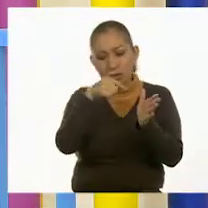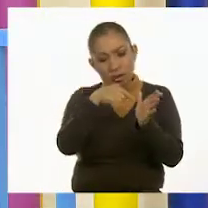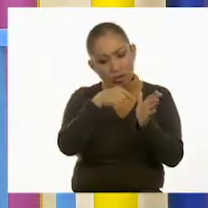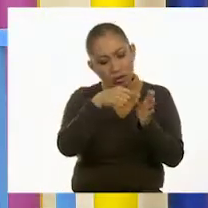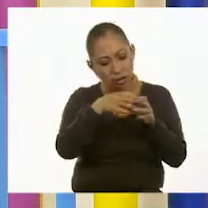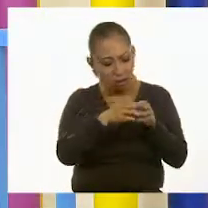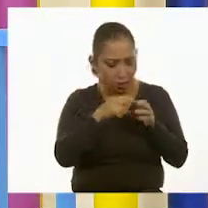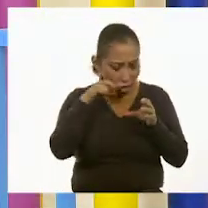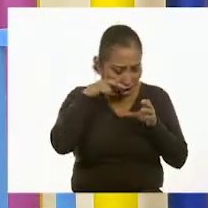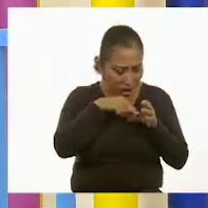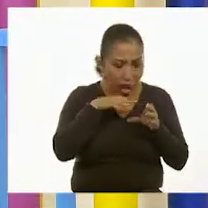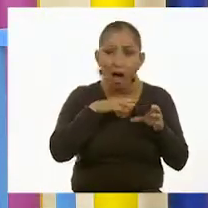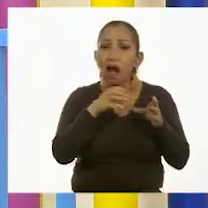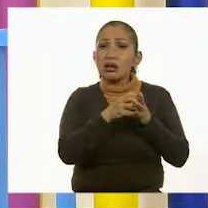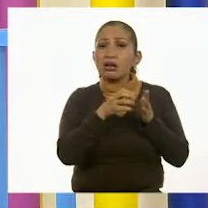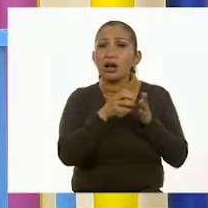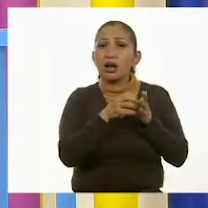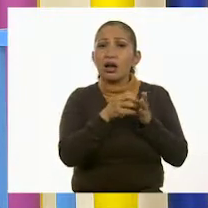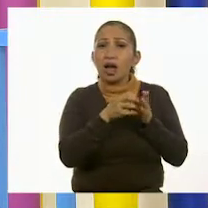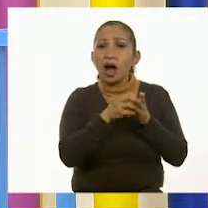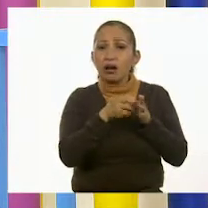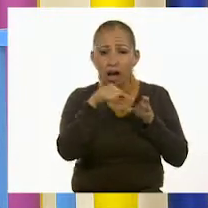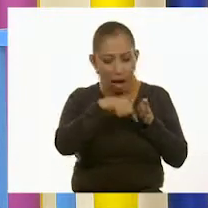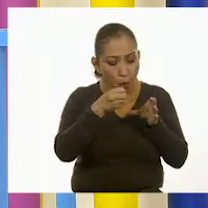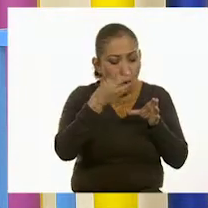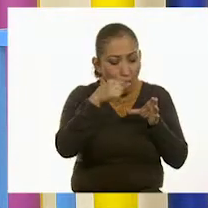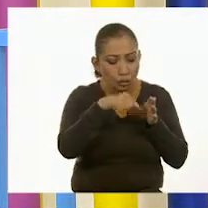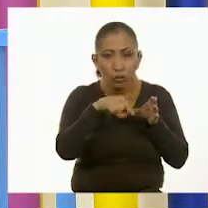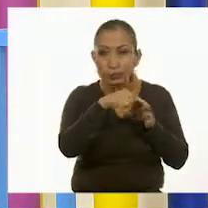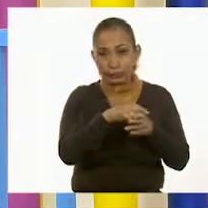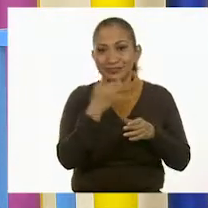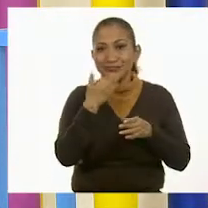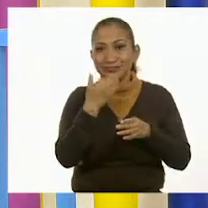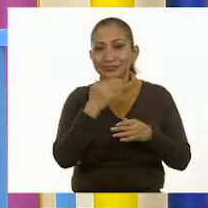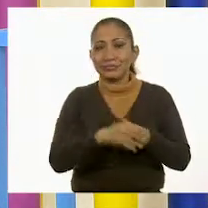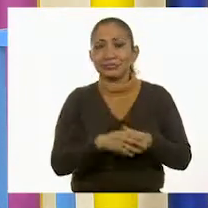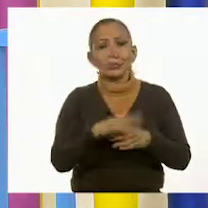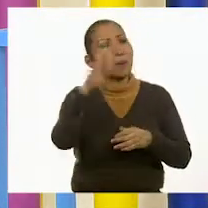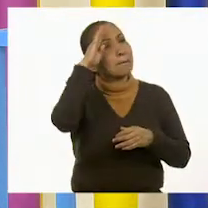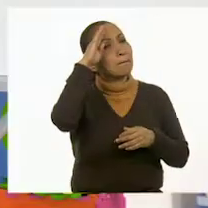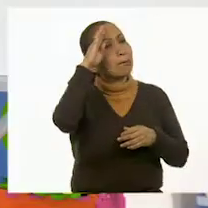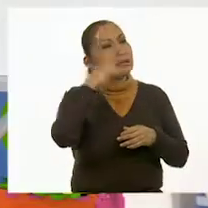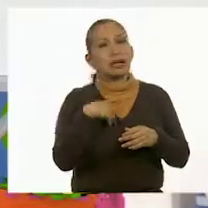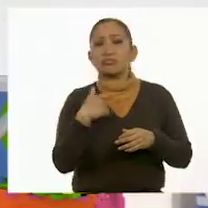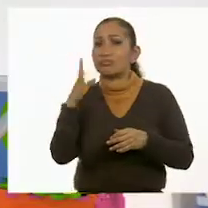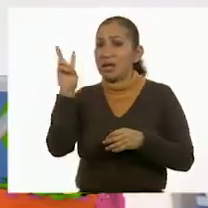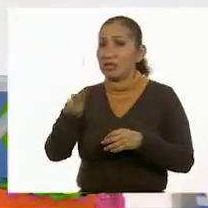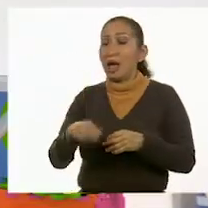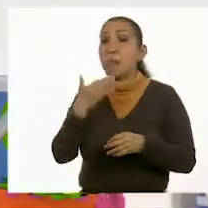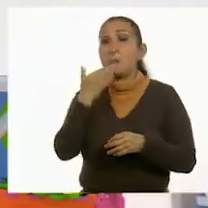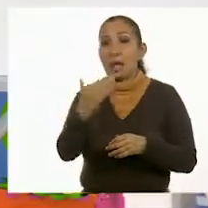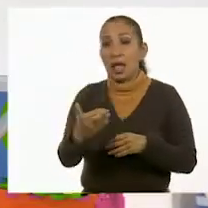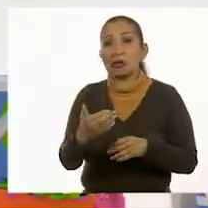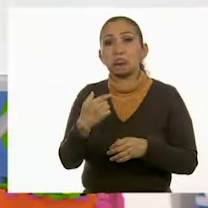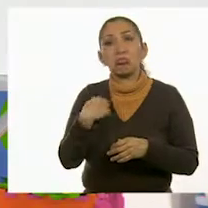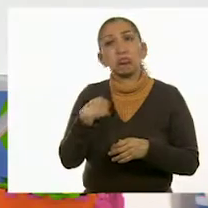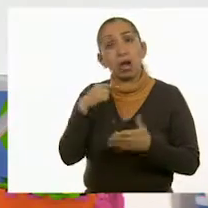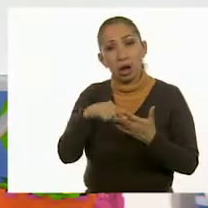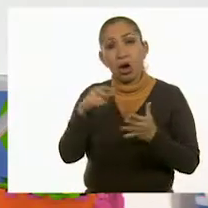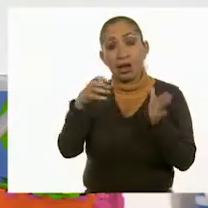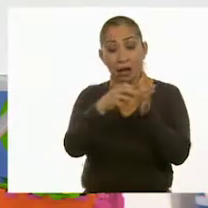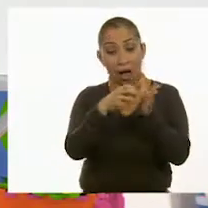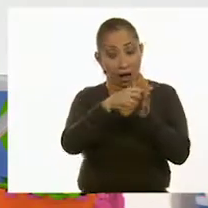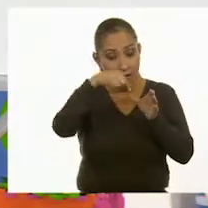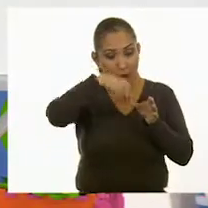y cosas habría en su caja, ¿de acuerdo? Muy bien. ¿Qué te pareció? Me pareció muy bien. Yo creo que esta